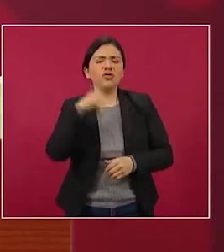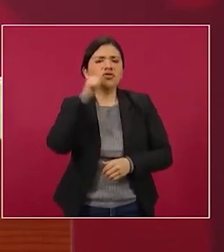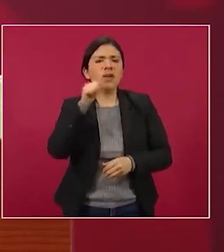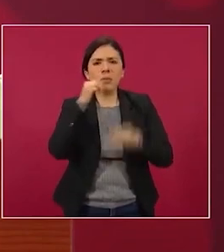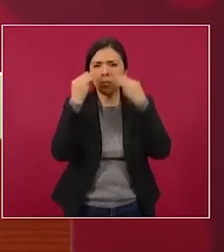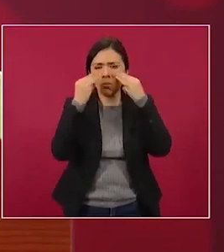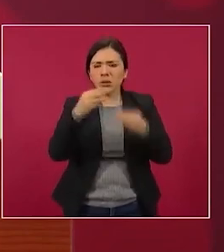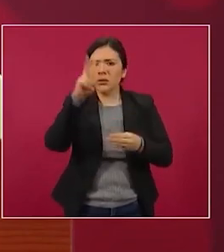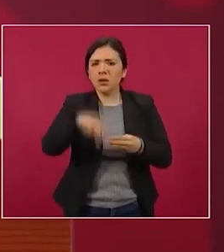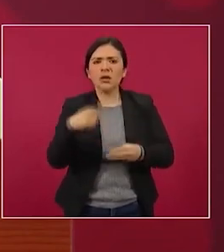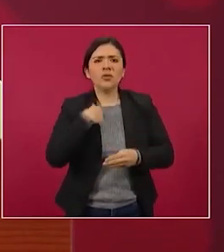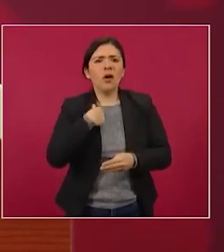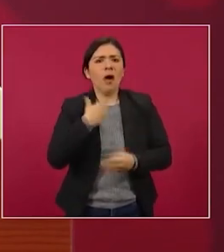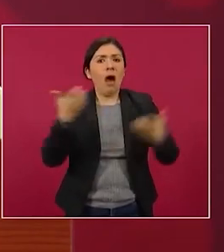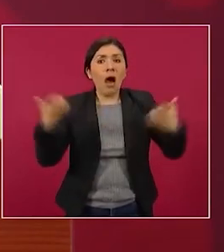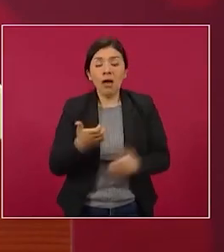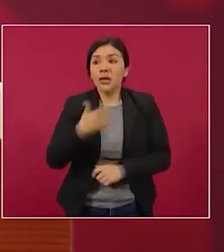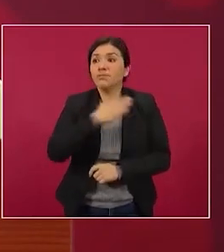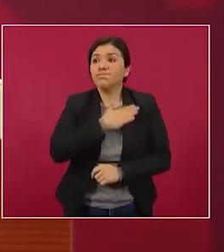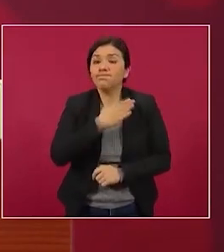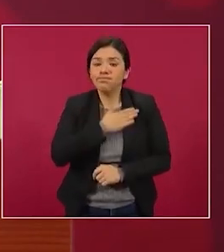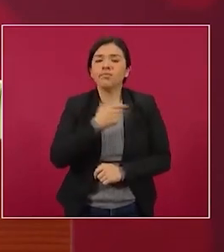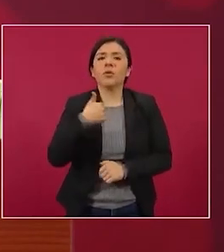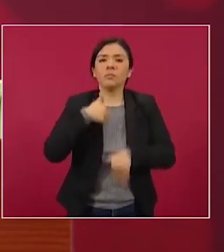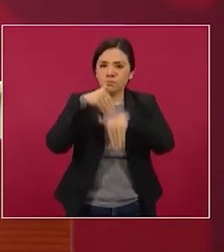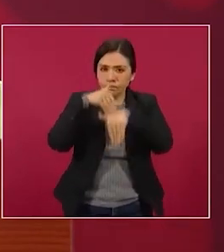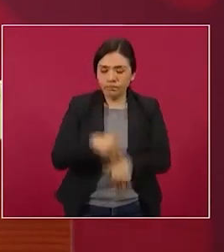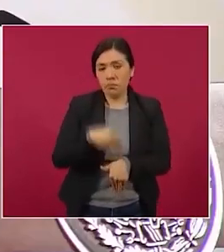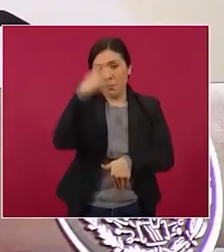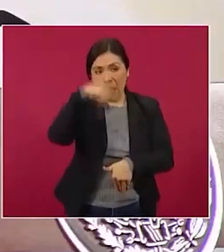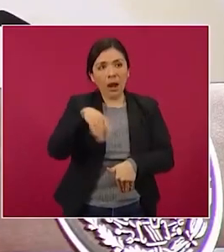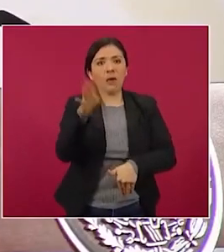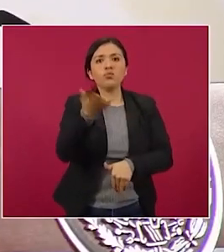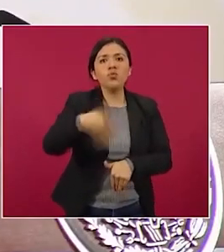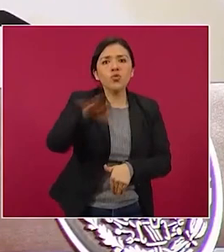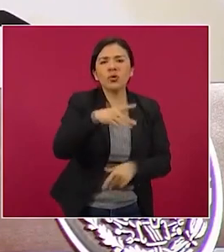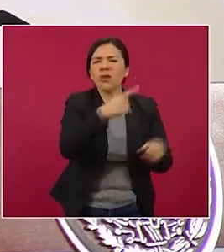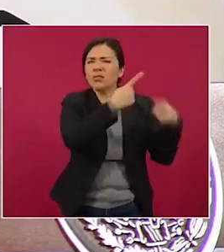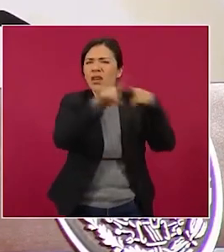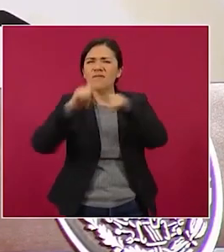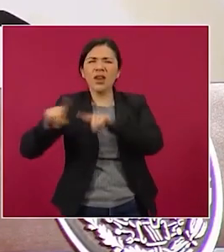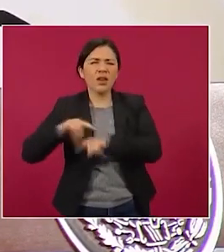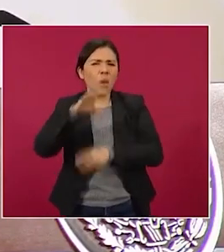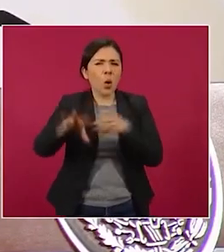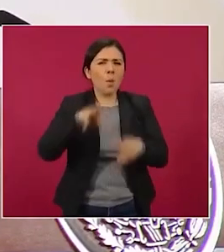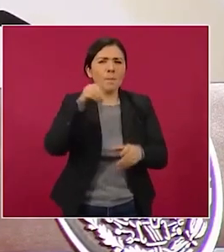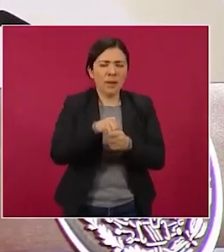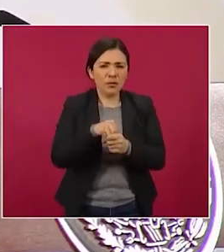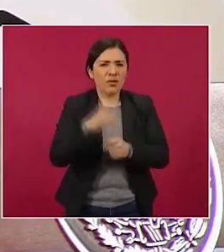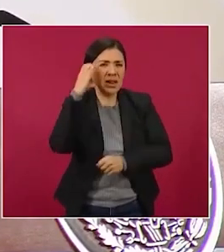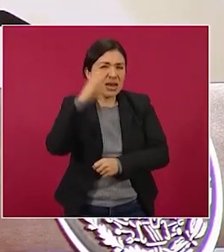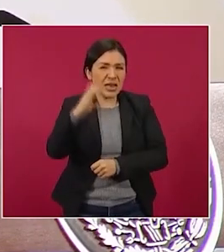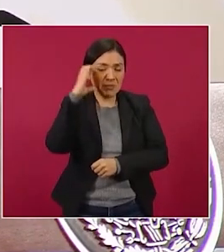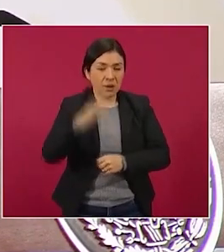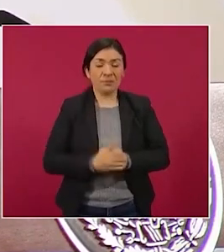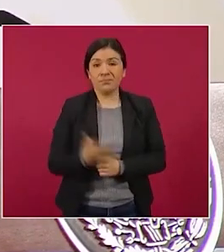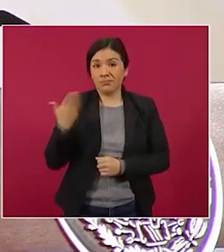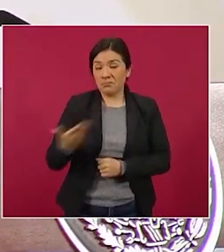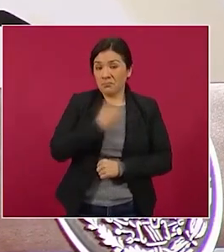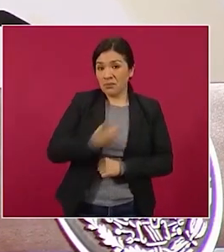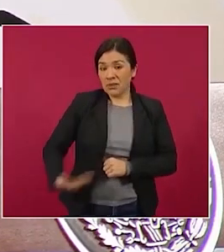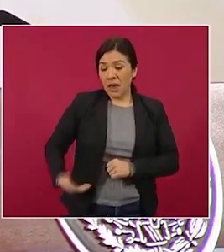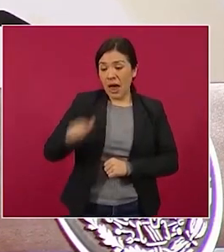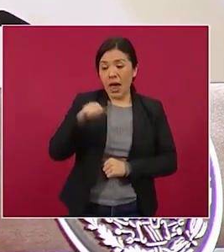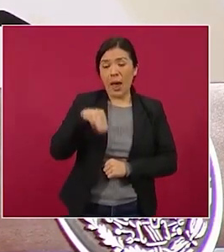en todos los casos y contra todos los delincuentes. Tenemos una política impulsada por el presidente Andrés